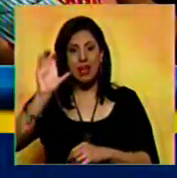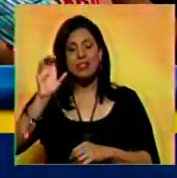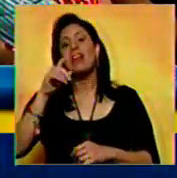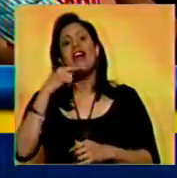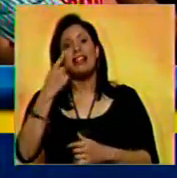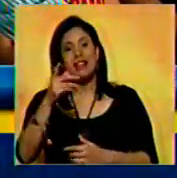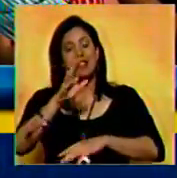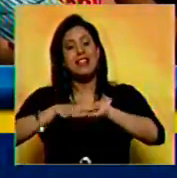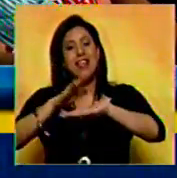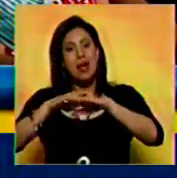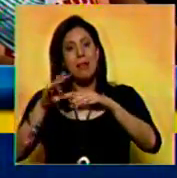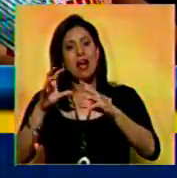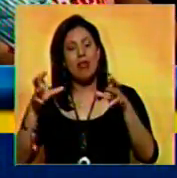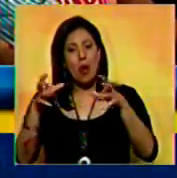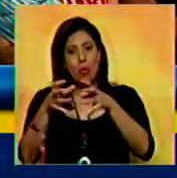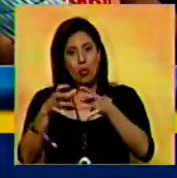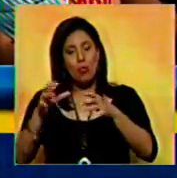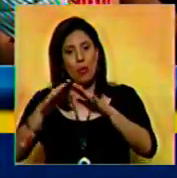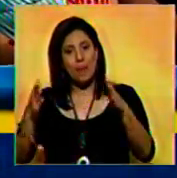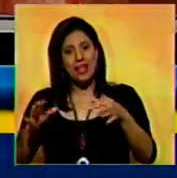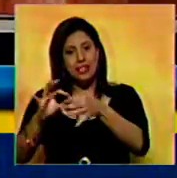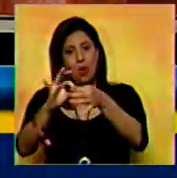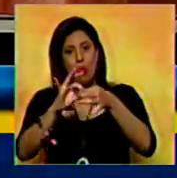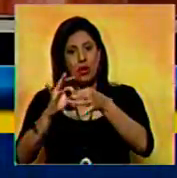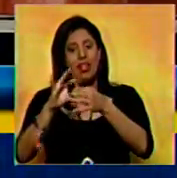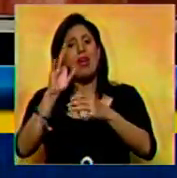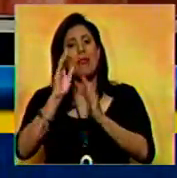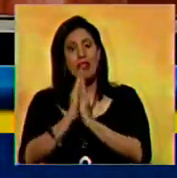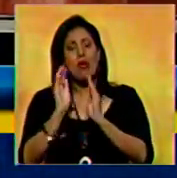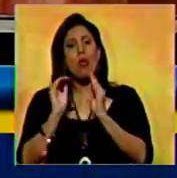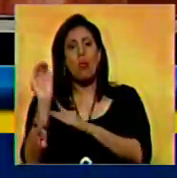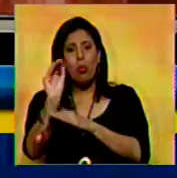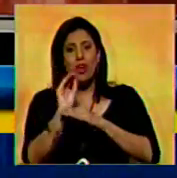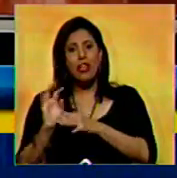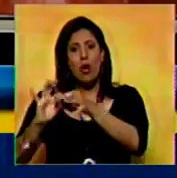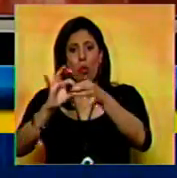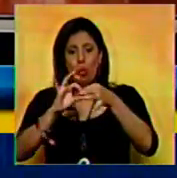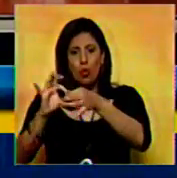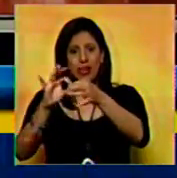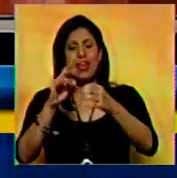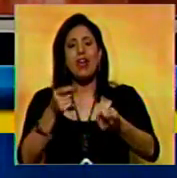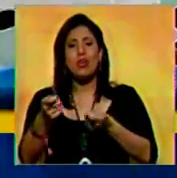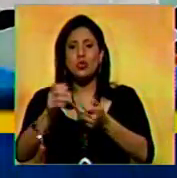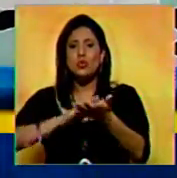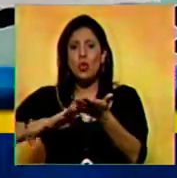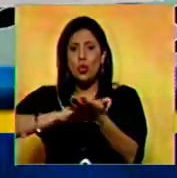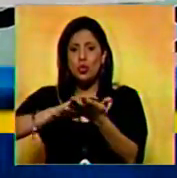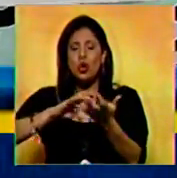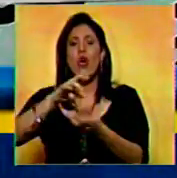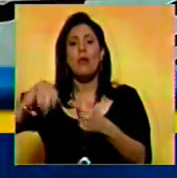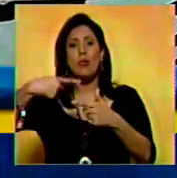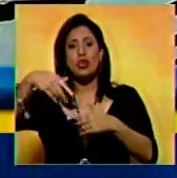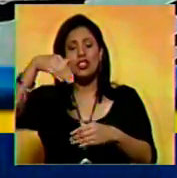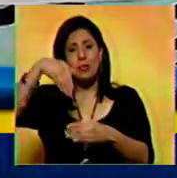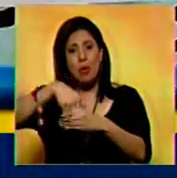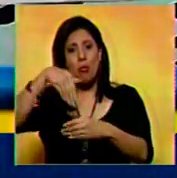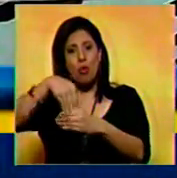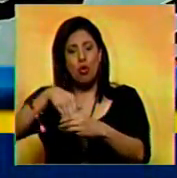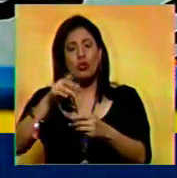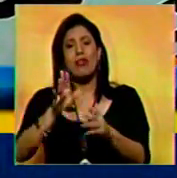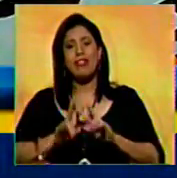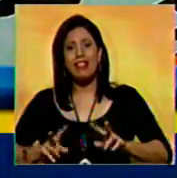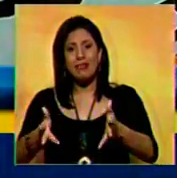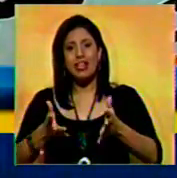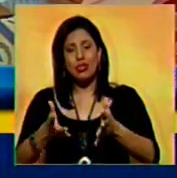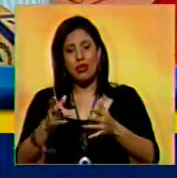Hicieron un llamado a la MUD a preservar la unidad y aplicar los correctivos necesarios en las venideras elecciones para obtener una